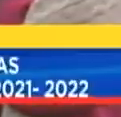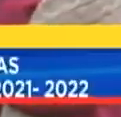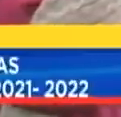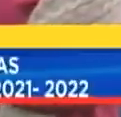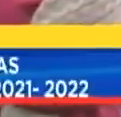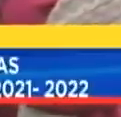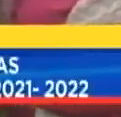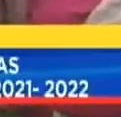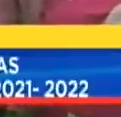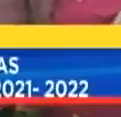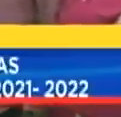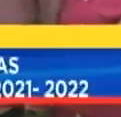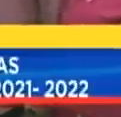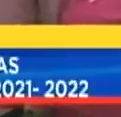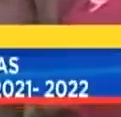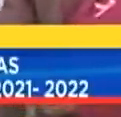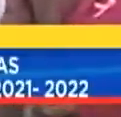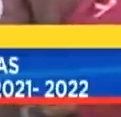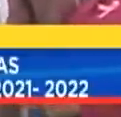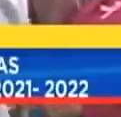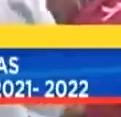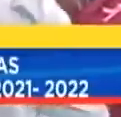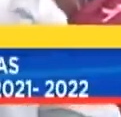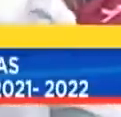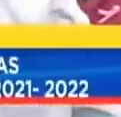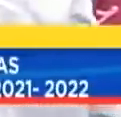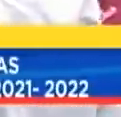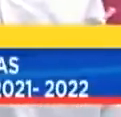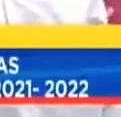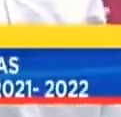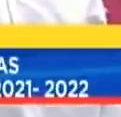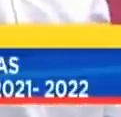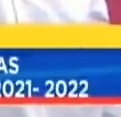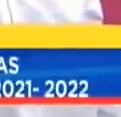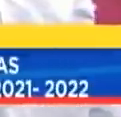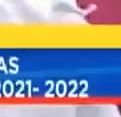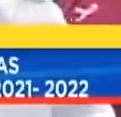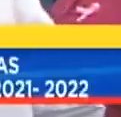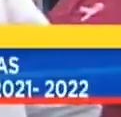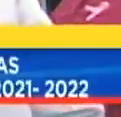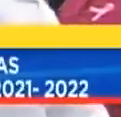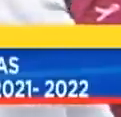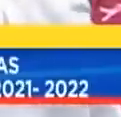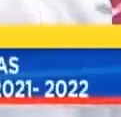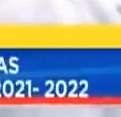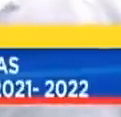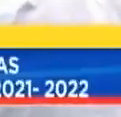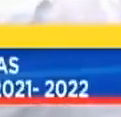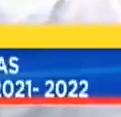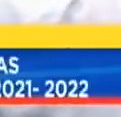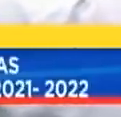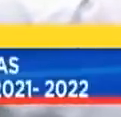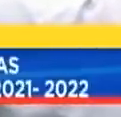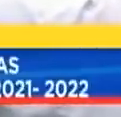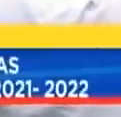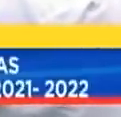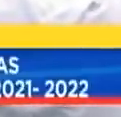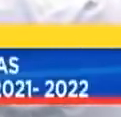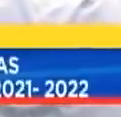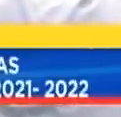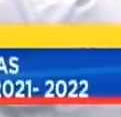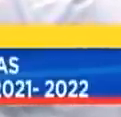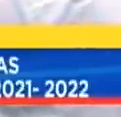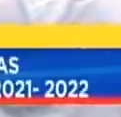Me gustan los estudiantes porque son la levadura El pan que saldrá del horno